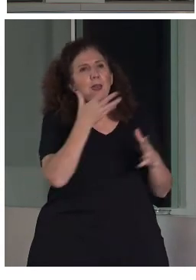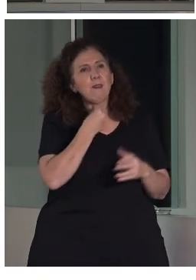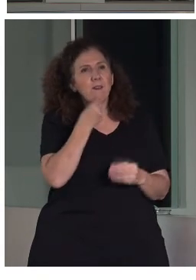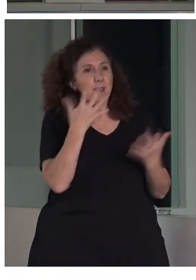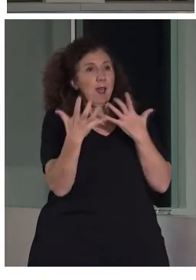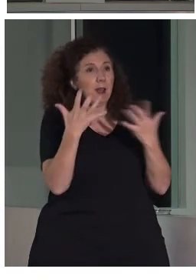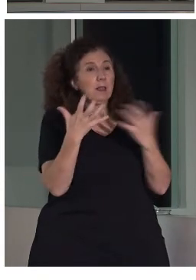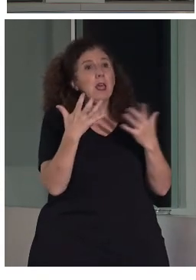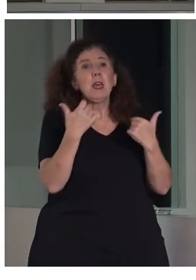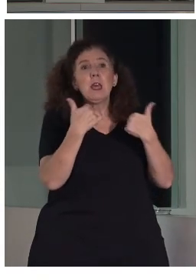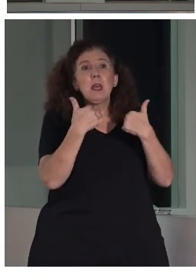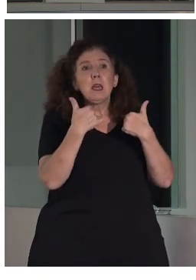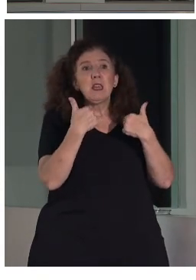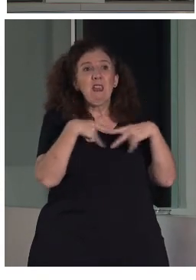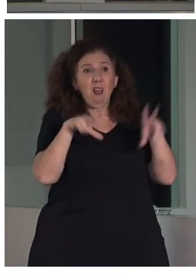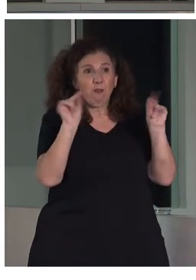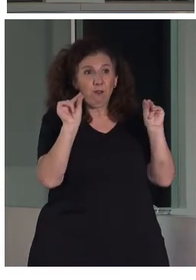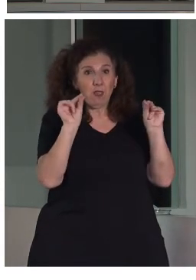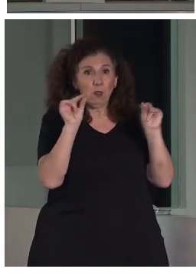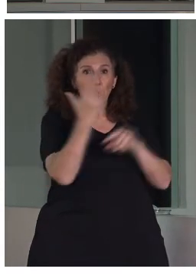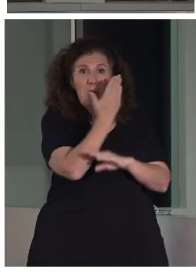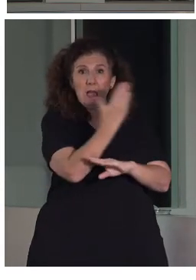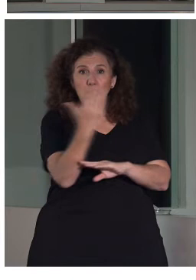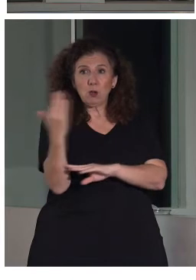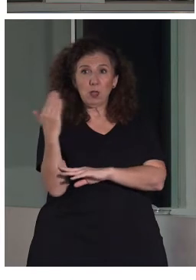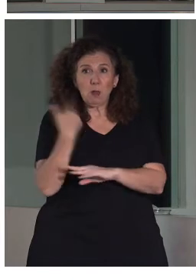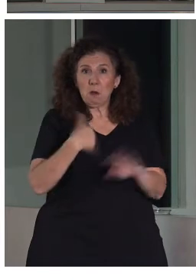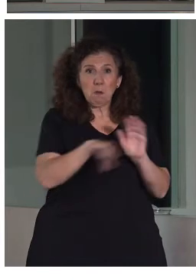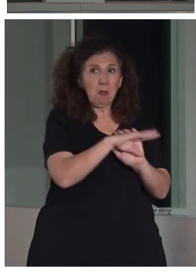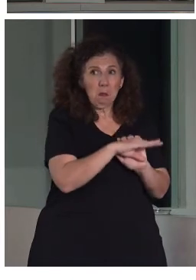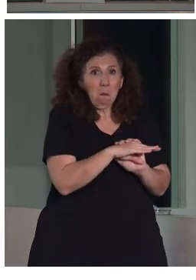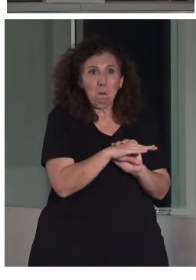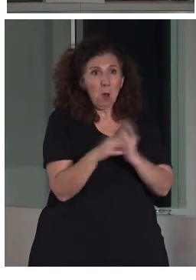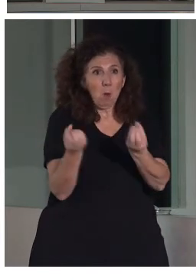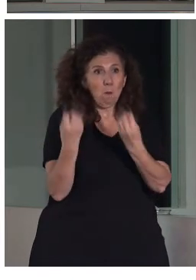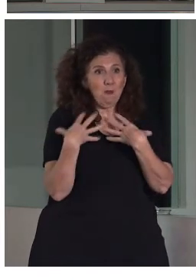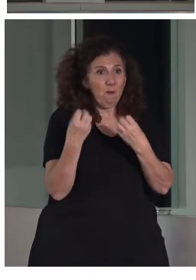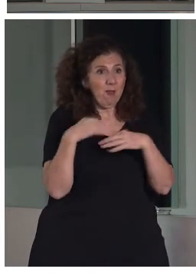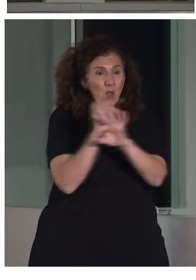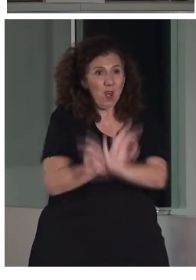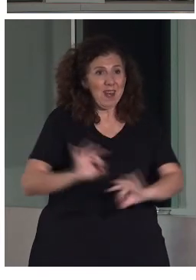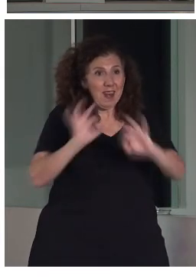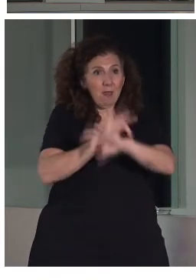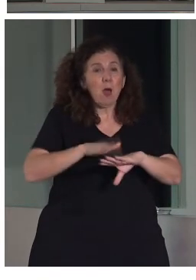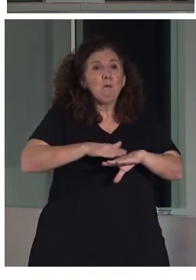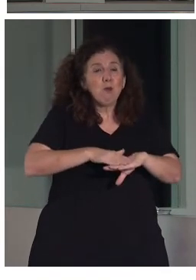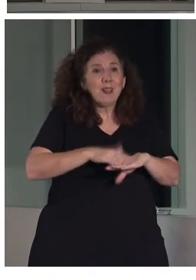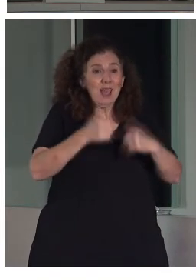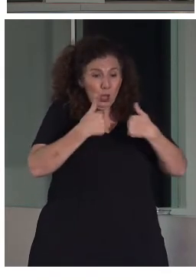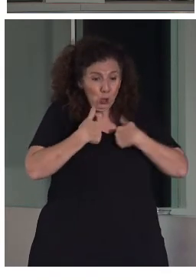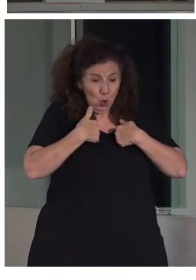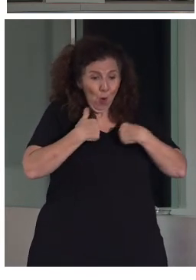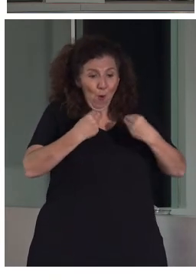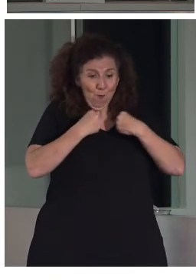me he quedado como estaba cuando he salido de la exposición. Porque es que las cartelas no me han ofrecido una información que yo incluso con mi formación